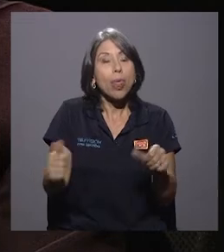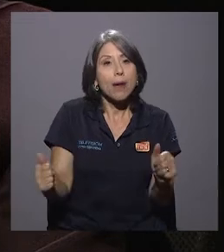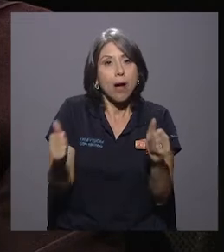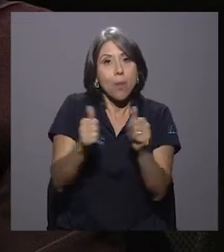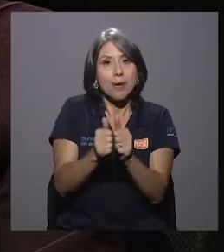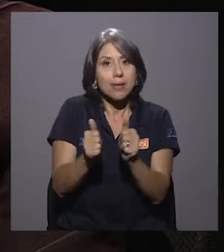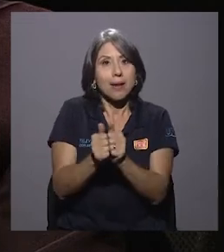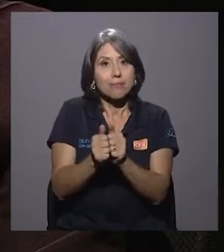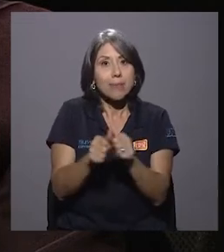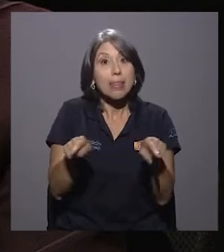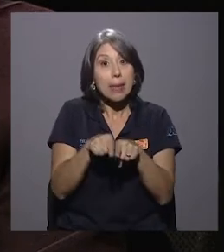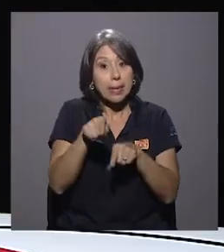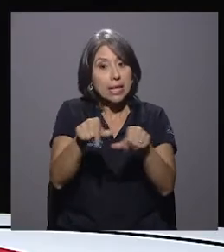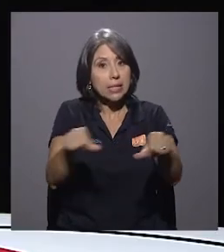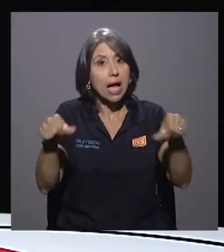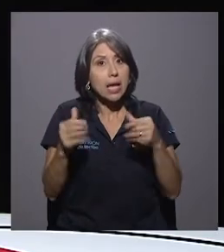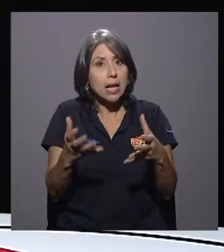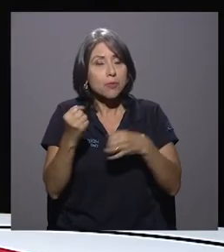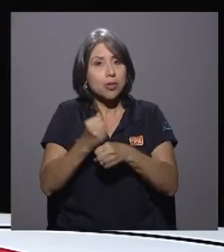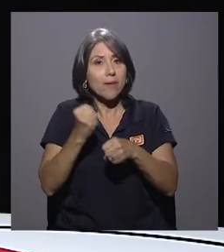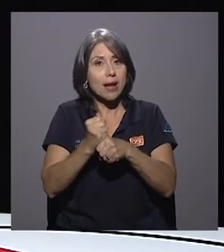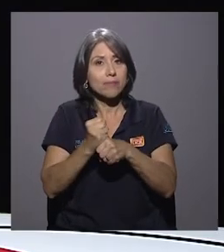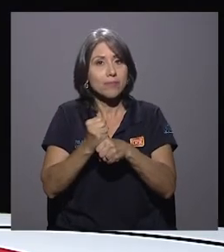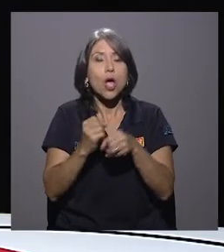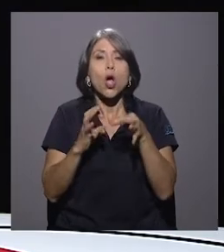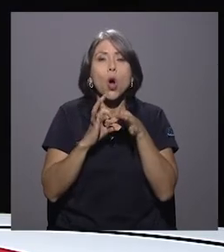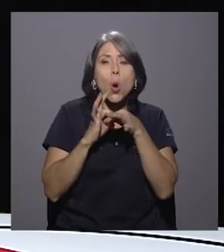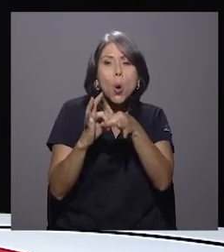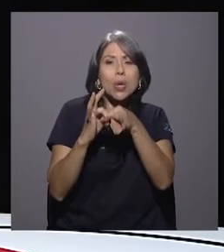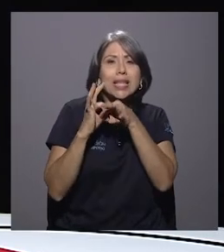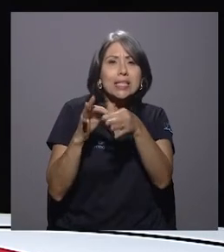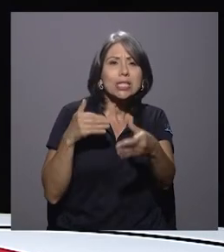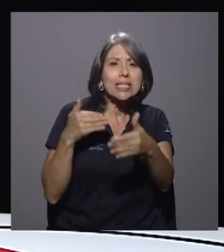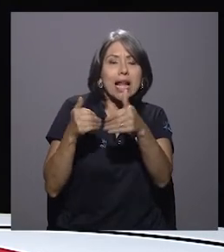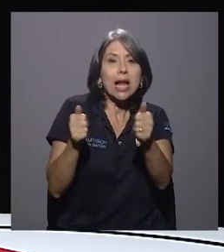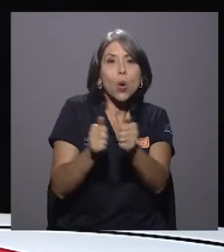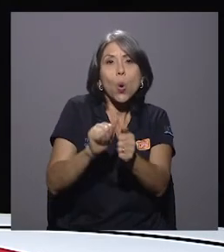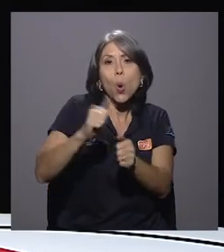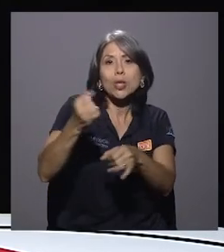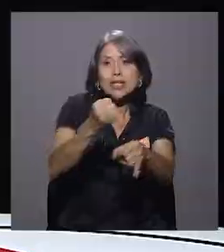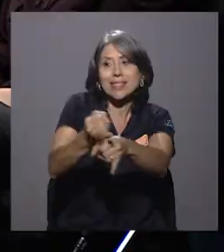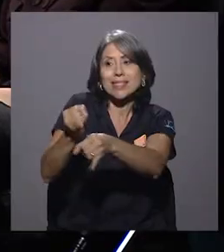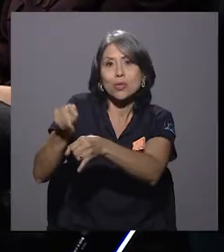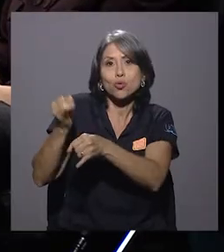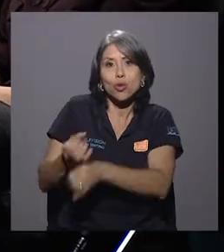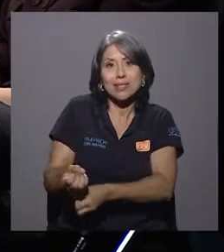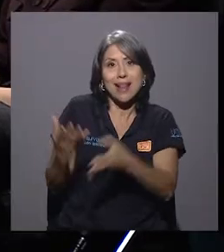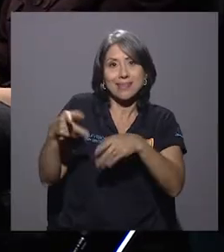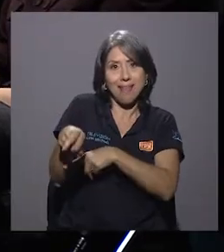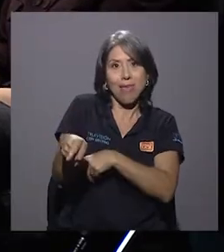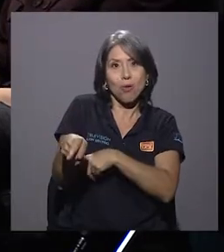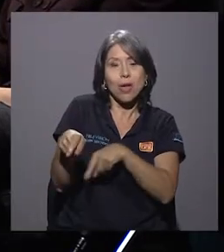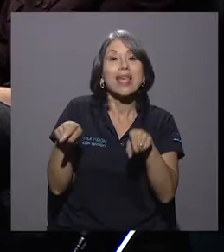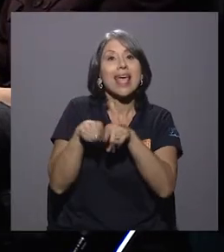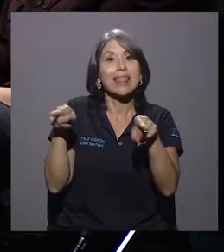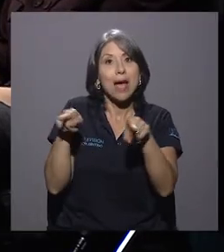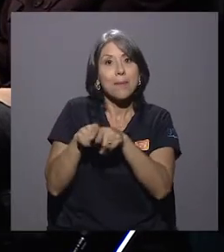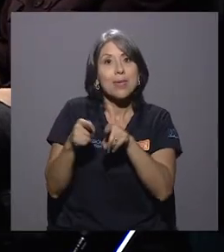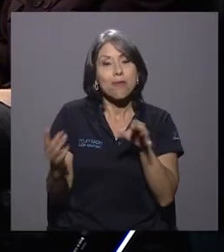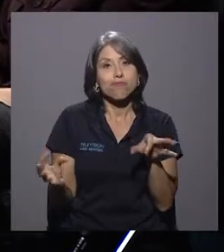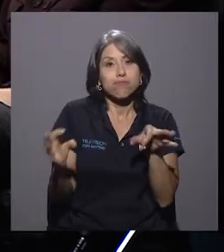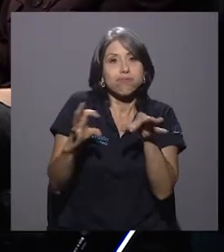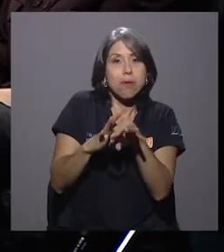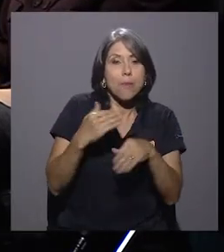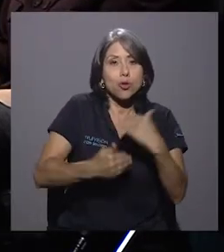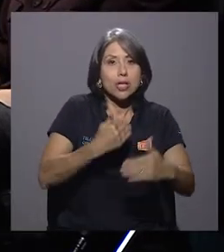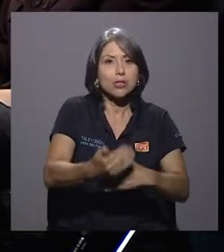áreas que queremos trabajar, en coordinación muy cercana con las otras instituciones del Estado que también intervienen en estos procesos. Más o menos en